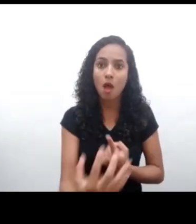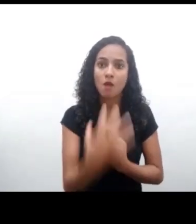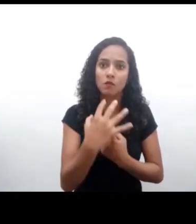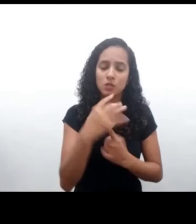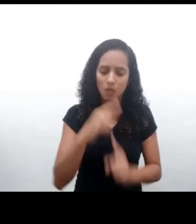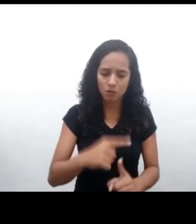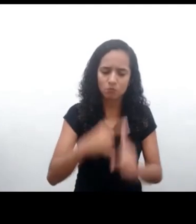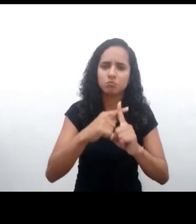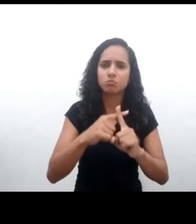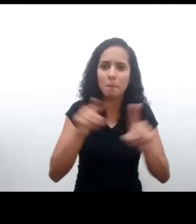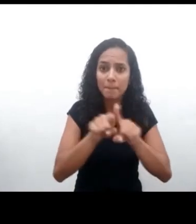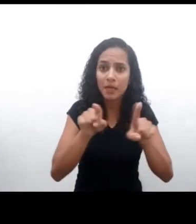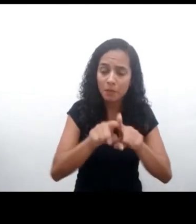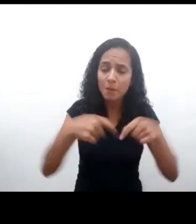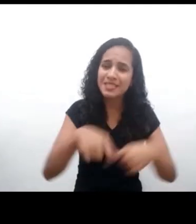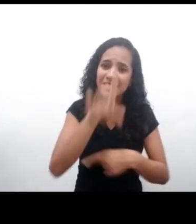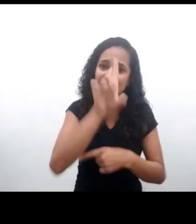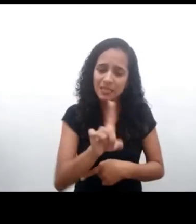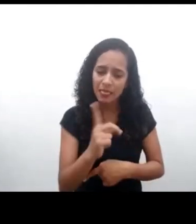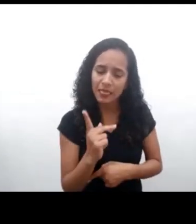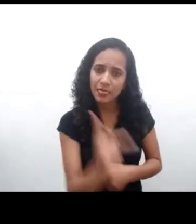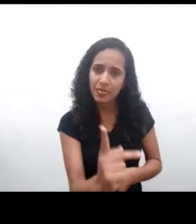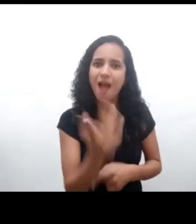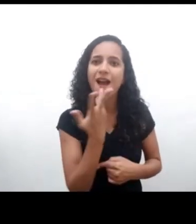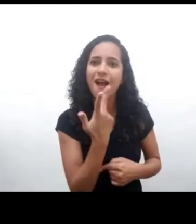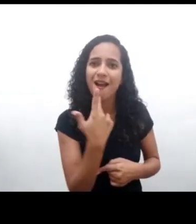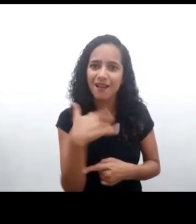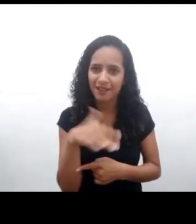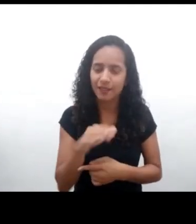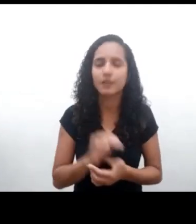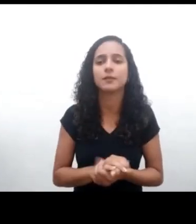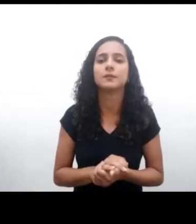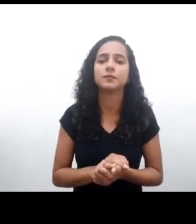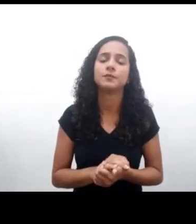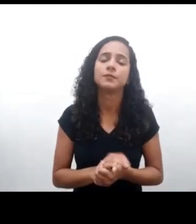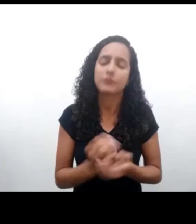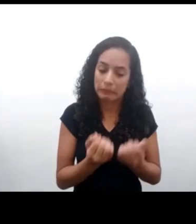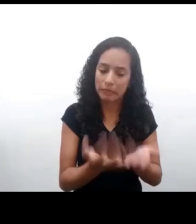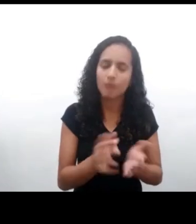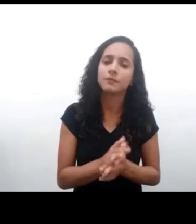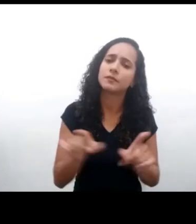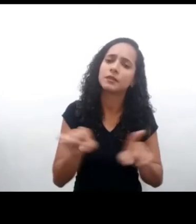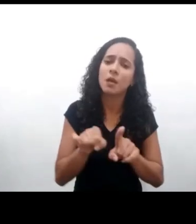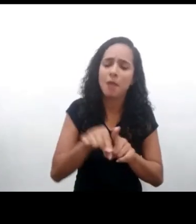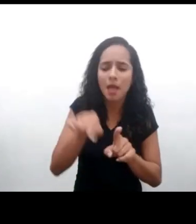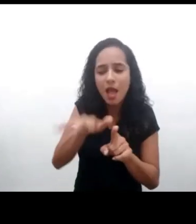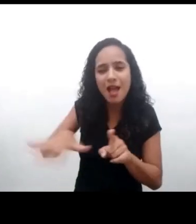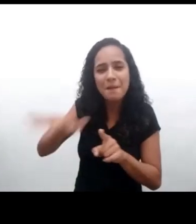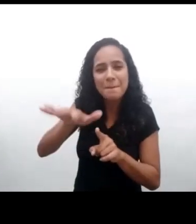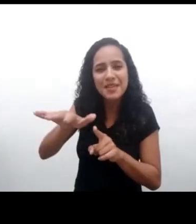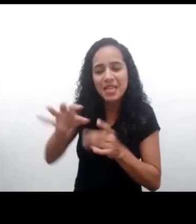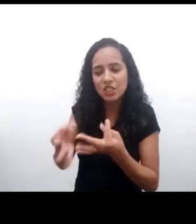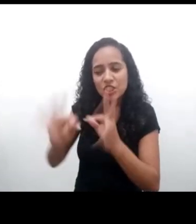tensiones entre lo negativo del ambiente digital y lo positivo aparecen, y el Comité las resuelve